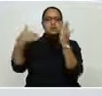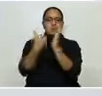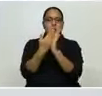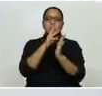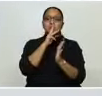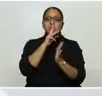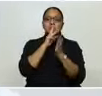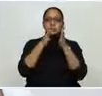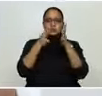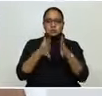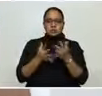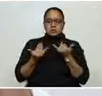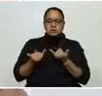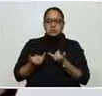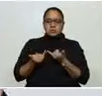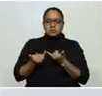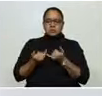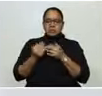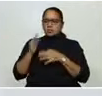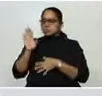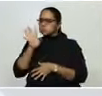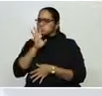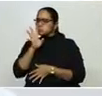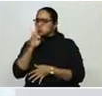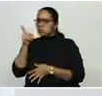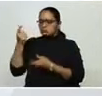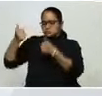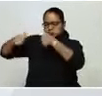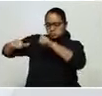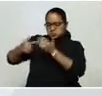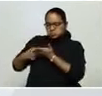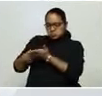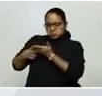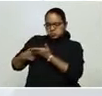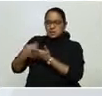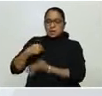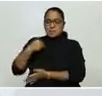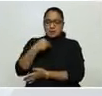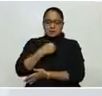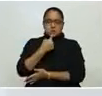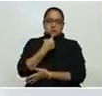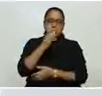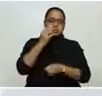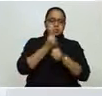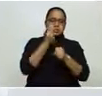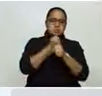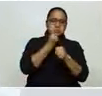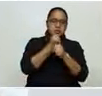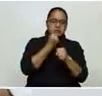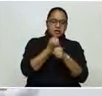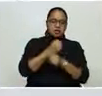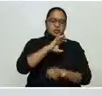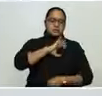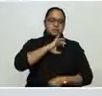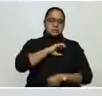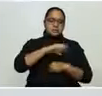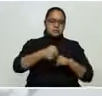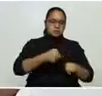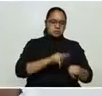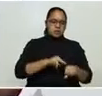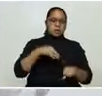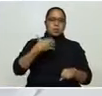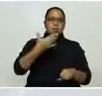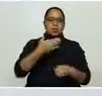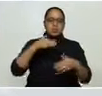hondureños. Y aquí hemos hablado con el ministro Pacheco, que ya que la policía está haciendo un gran trabajo cuando la gente llega